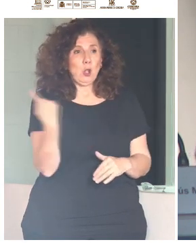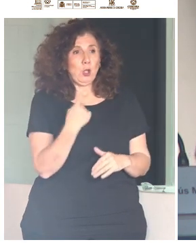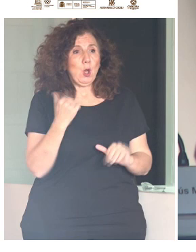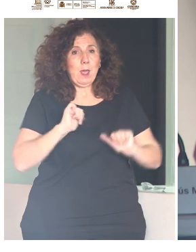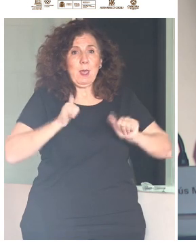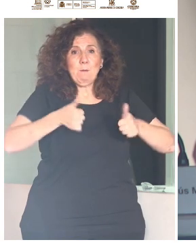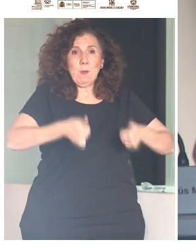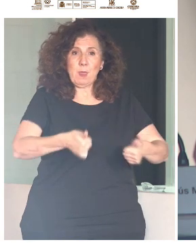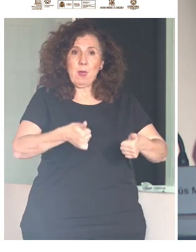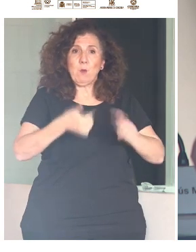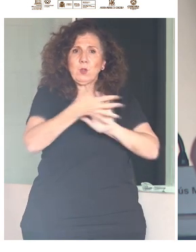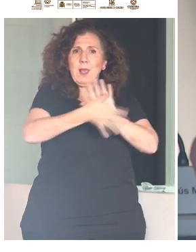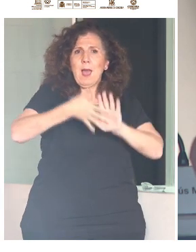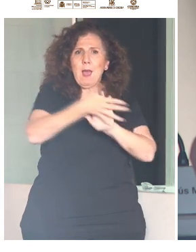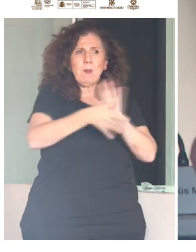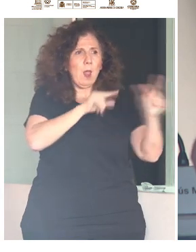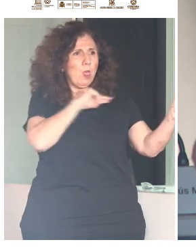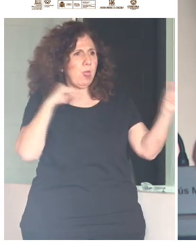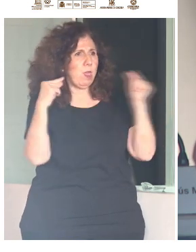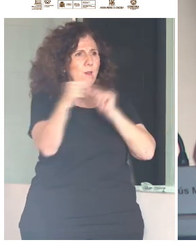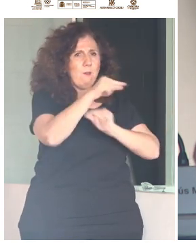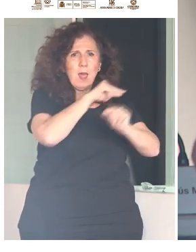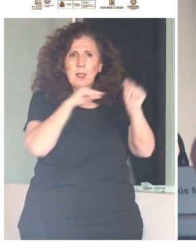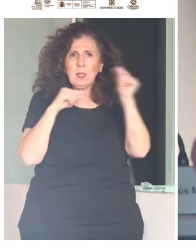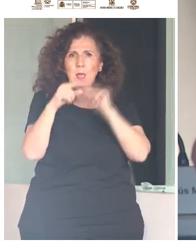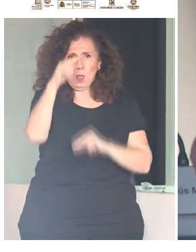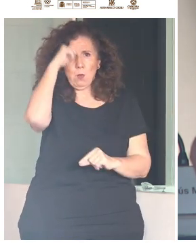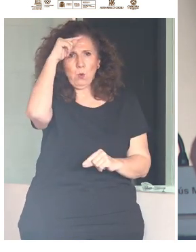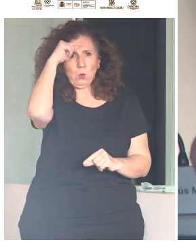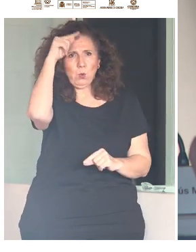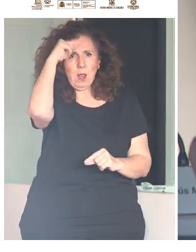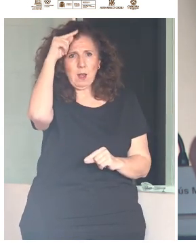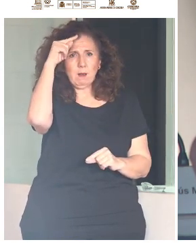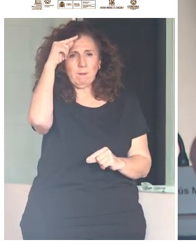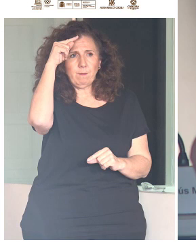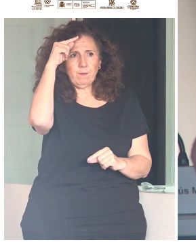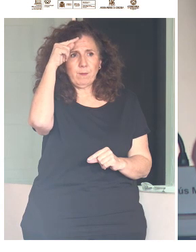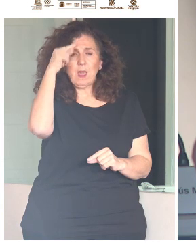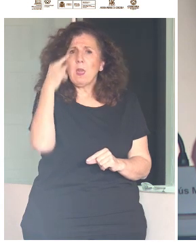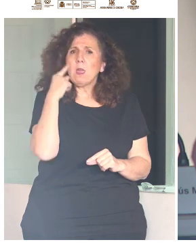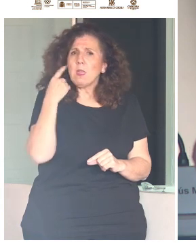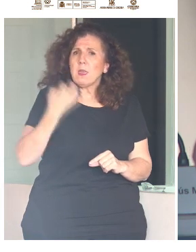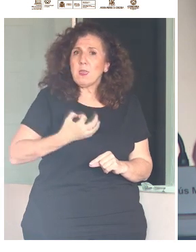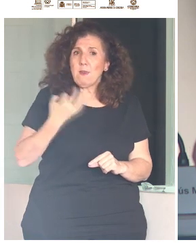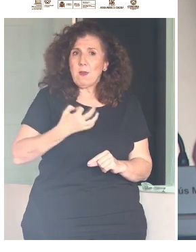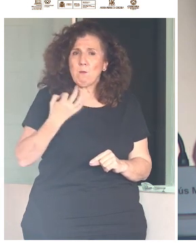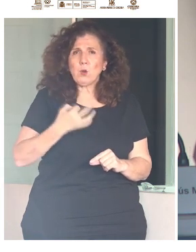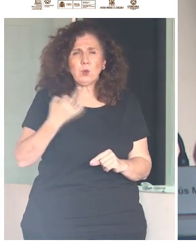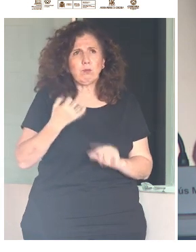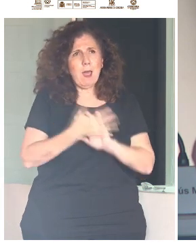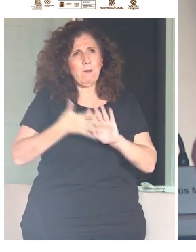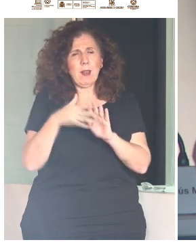relativos a la cultura y que se tiene que concretar en los siguientes ámbitos,